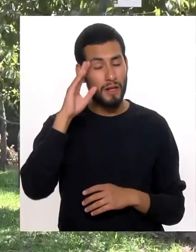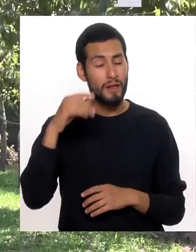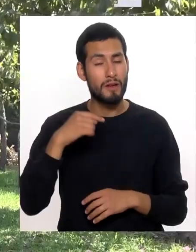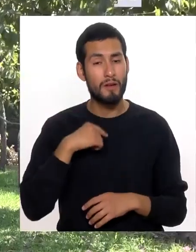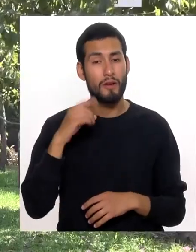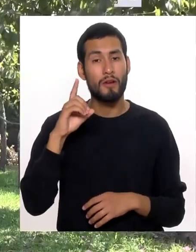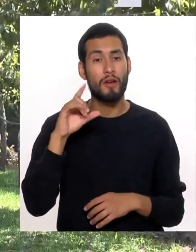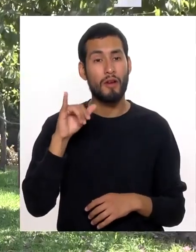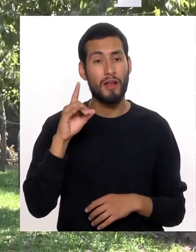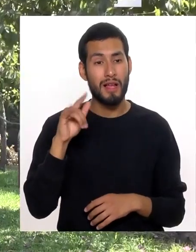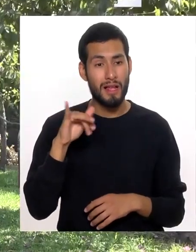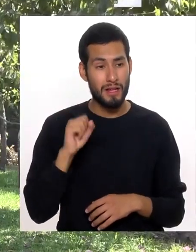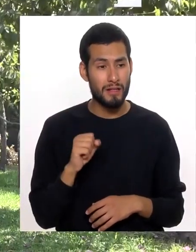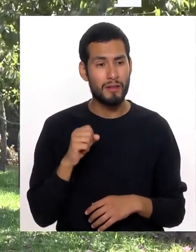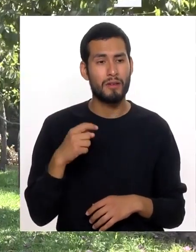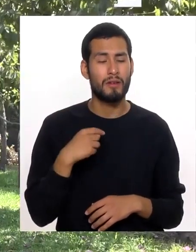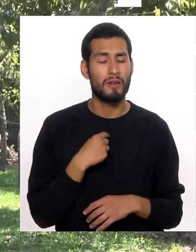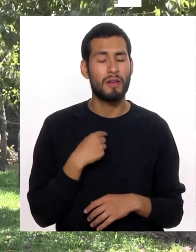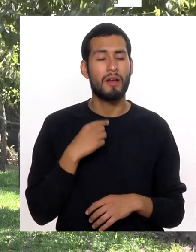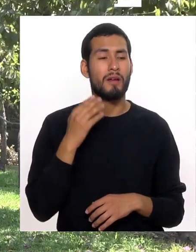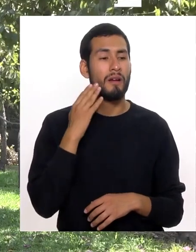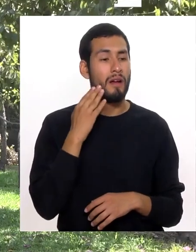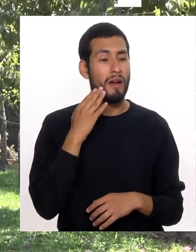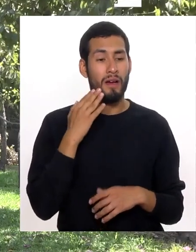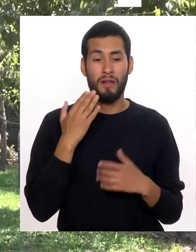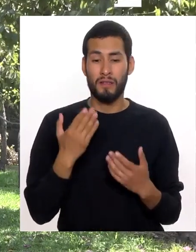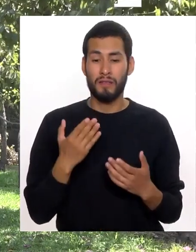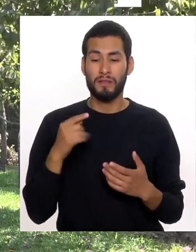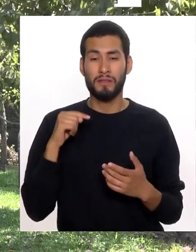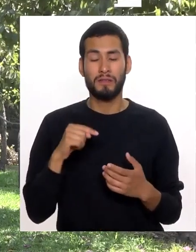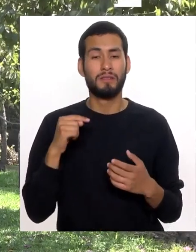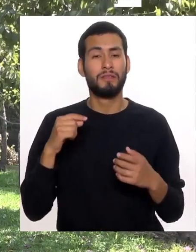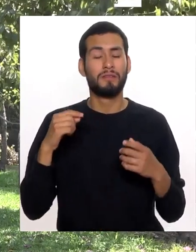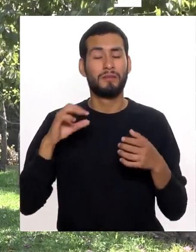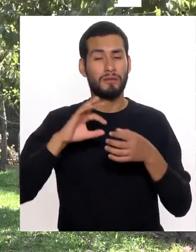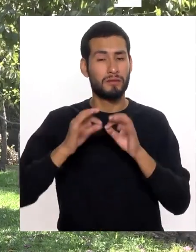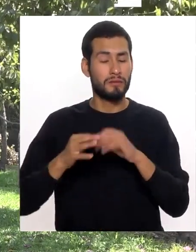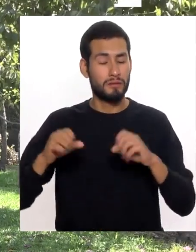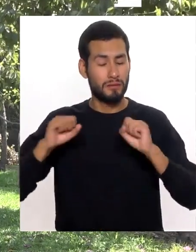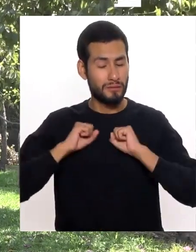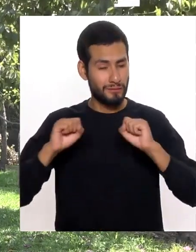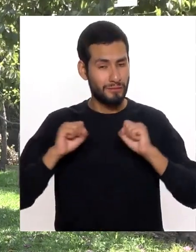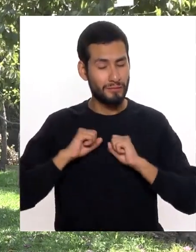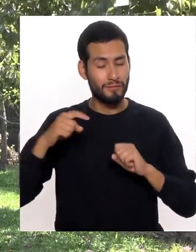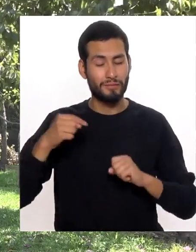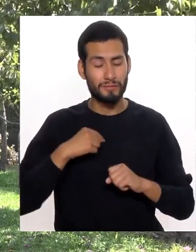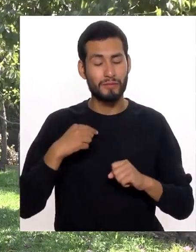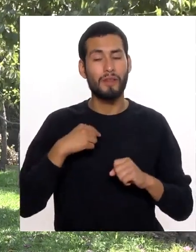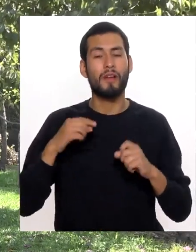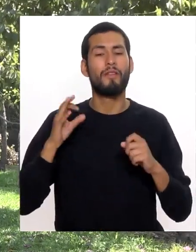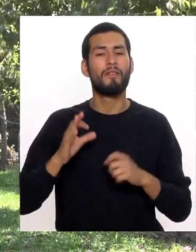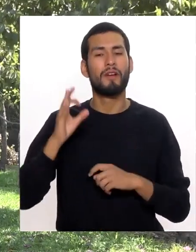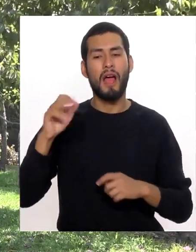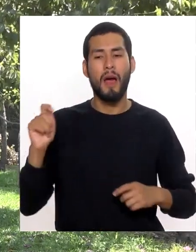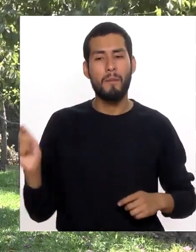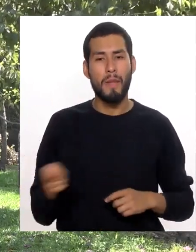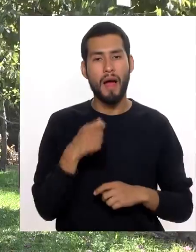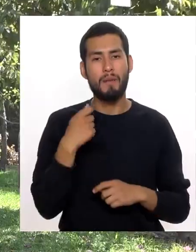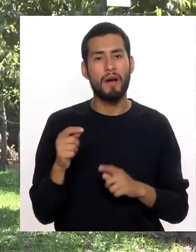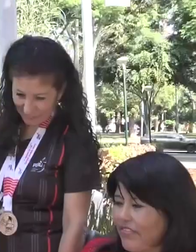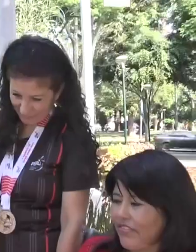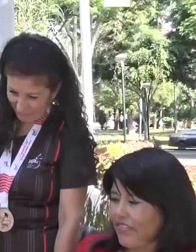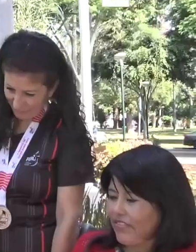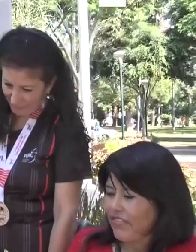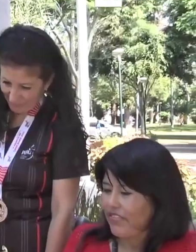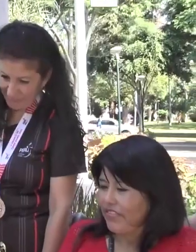Hola Soy Odaly Rodinella Oré Soy madre Para Deportista En la Federación Del Badminton